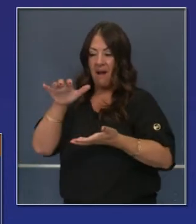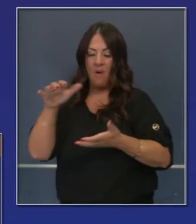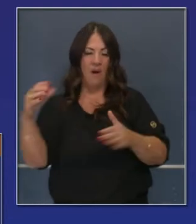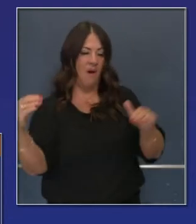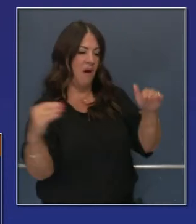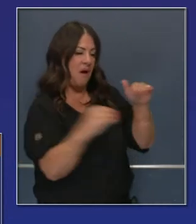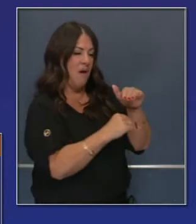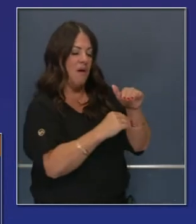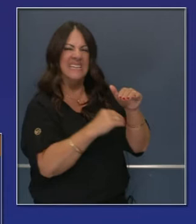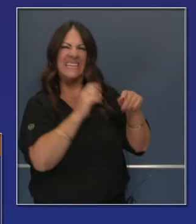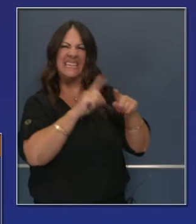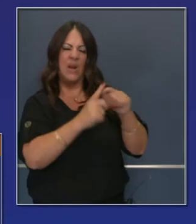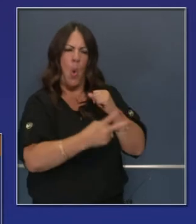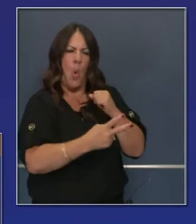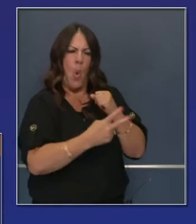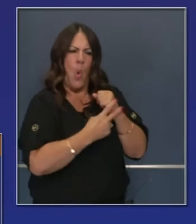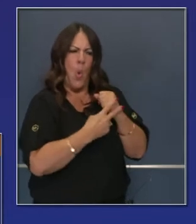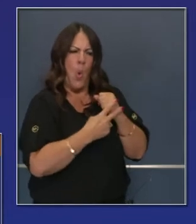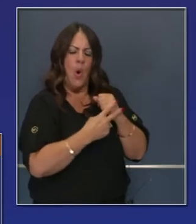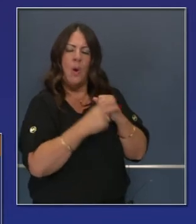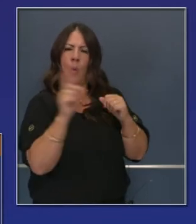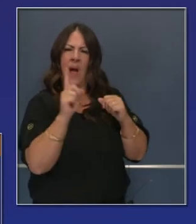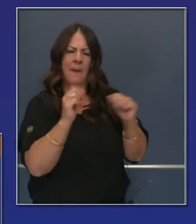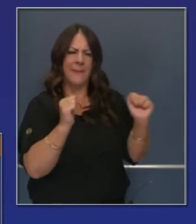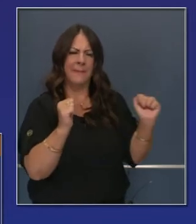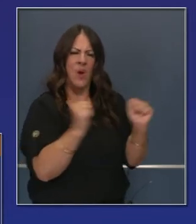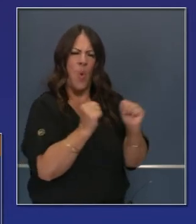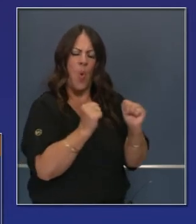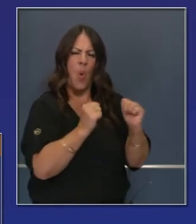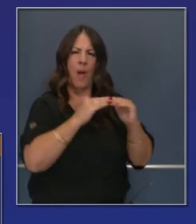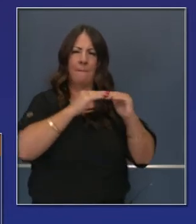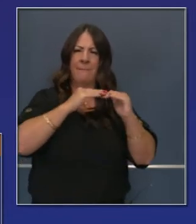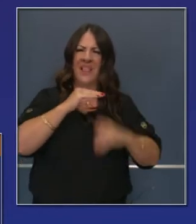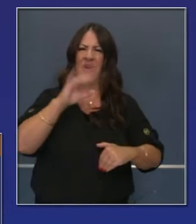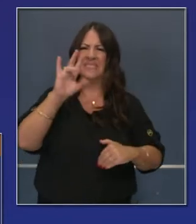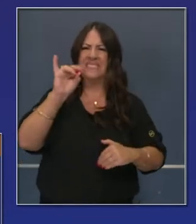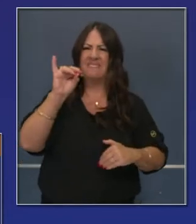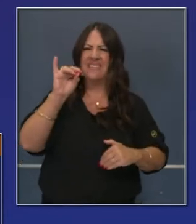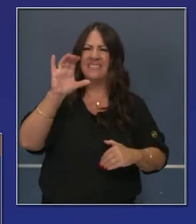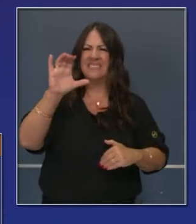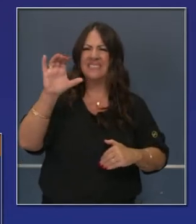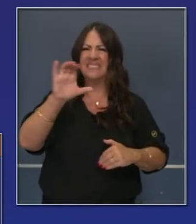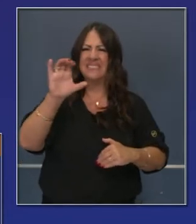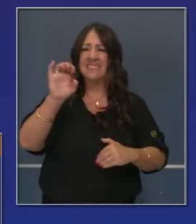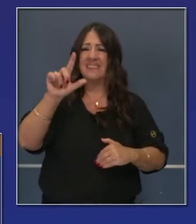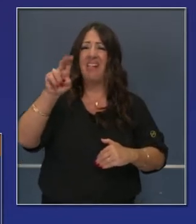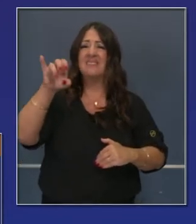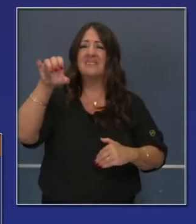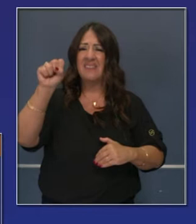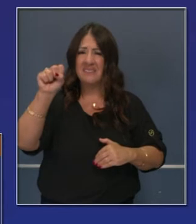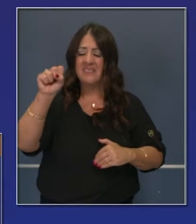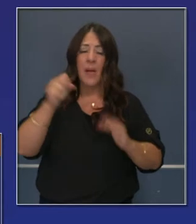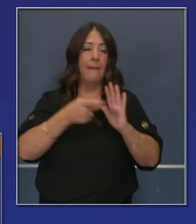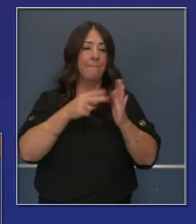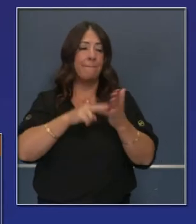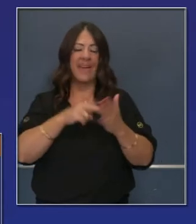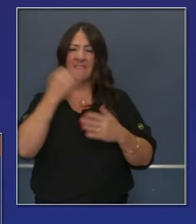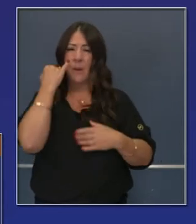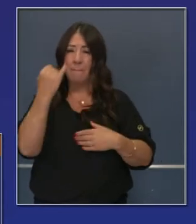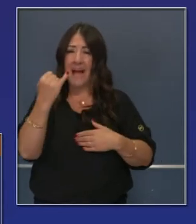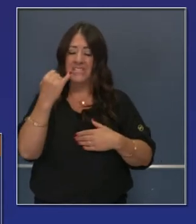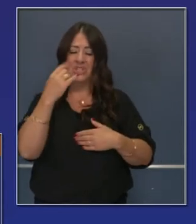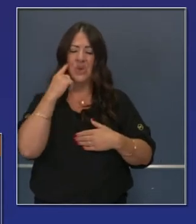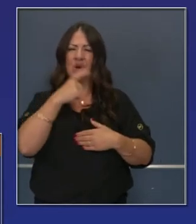un almacenamiento ultra frío de 70 grados Celsius por debajo de cero.